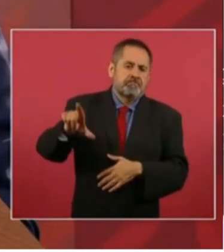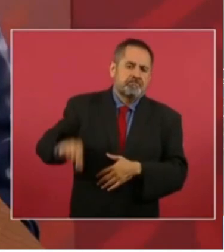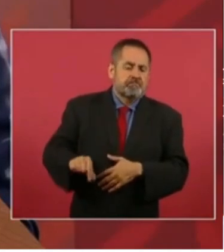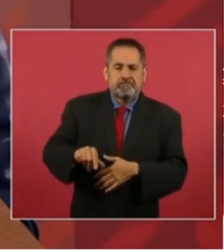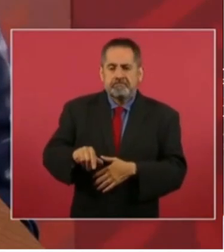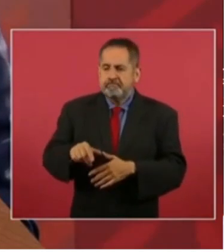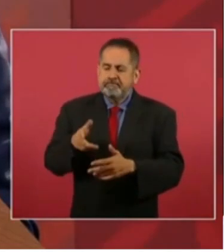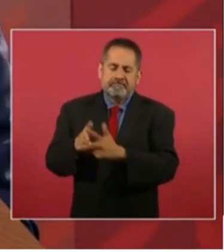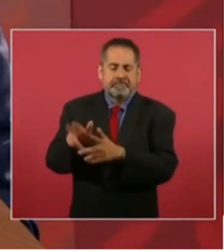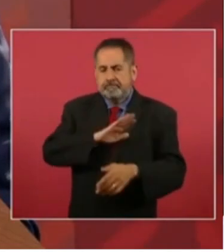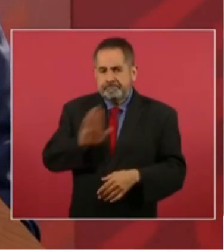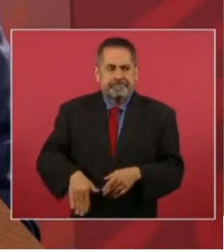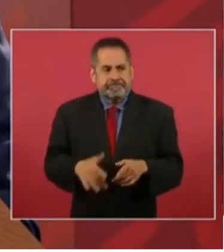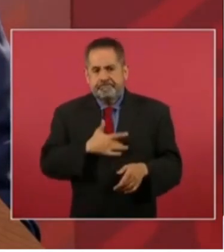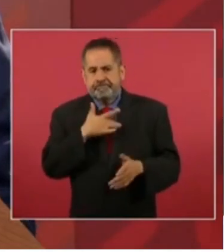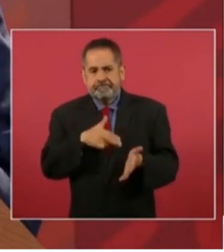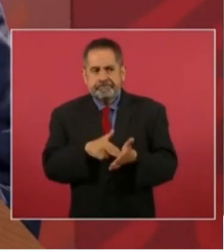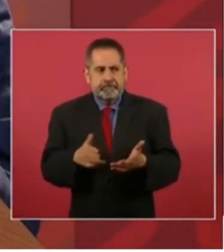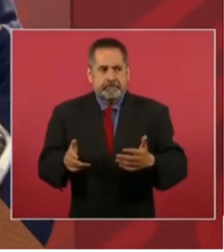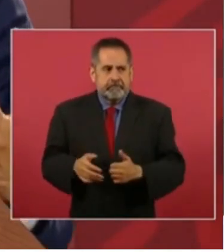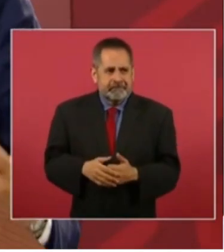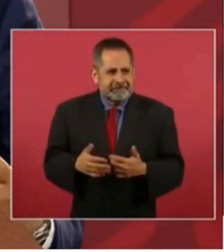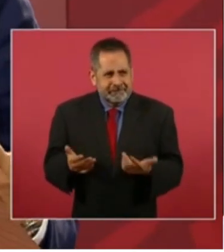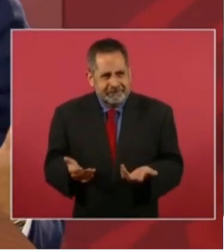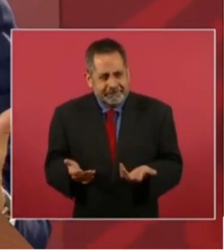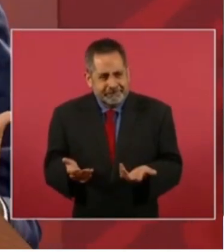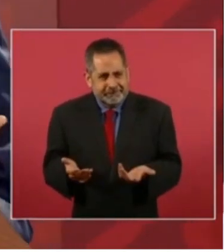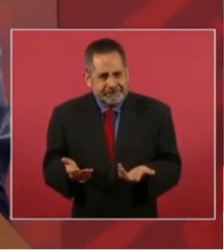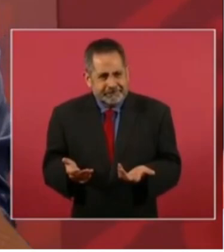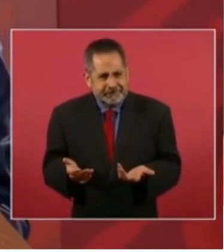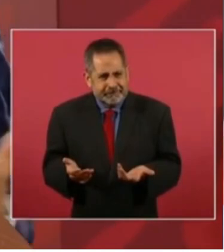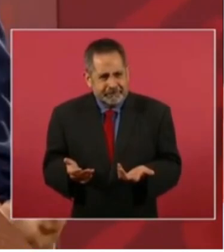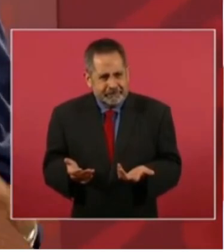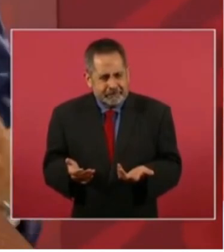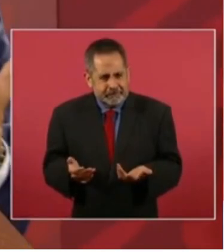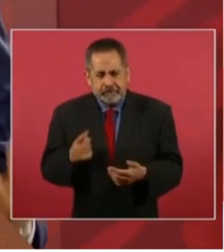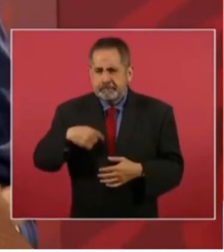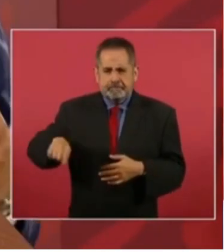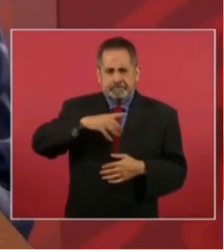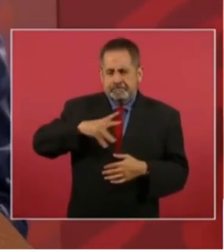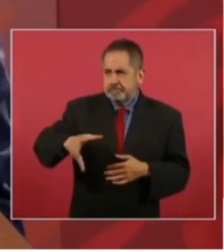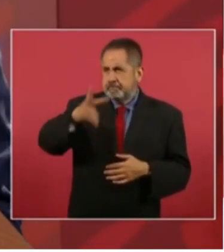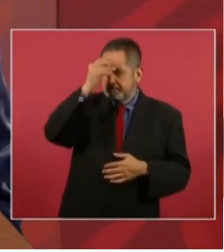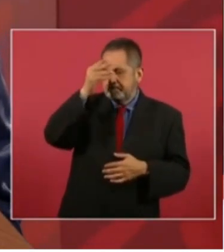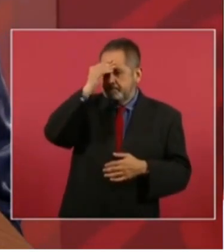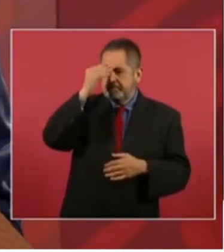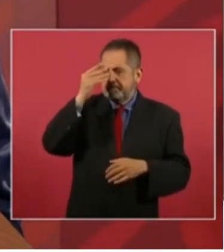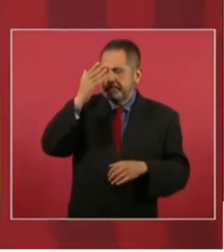asesinarlo entonces cuál es la enseñanza para nosotros